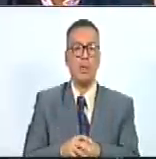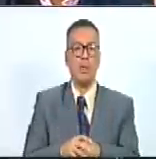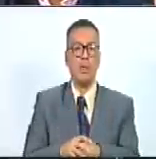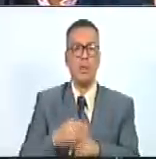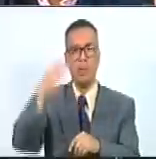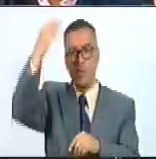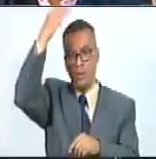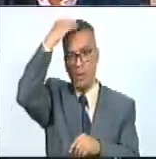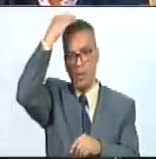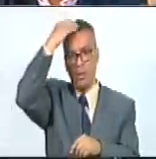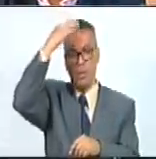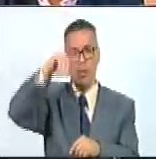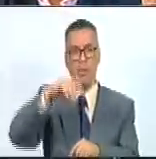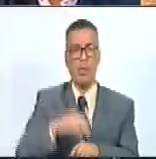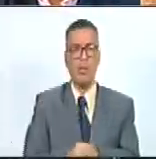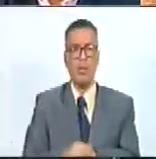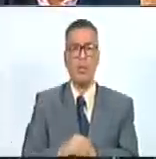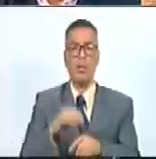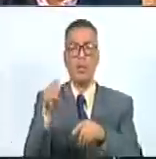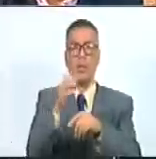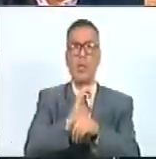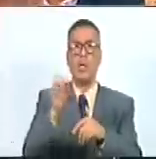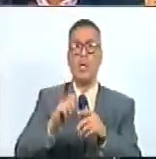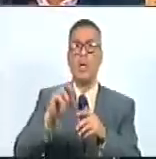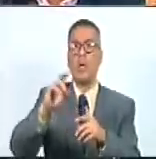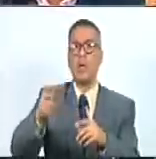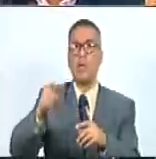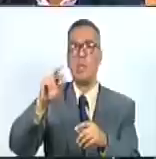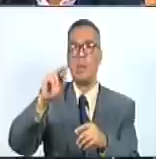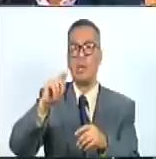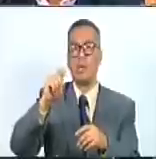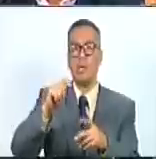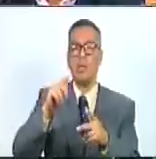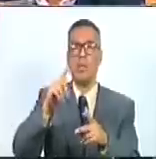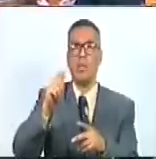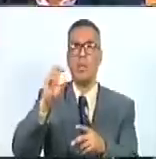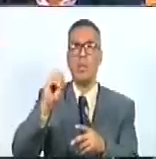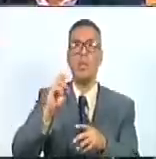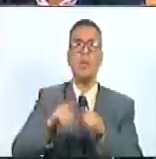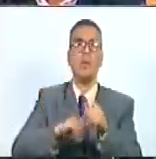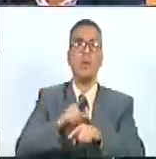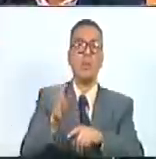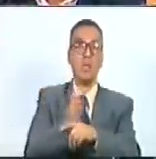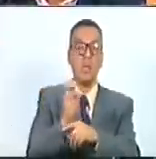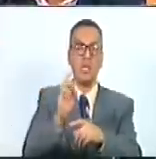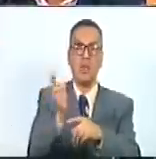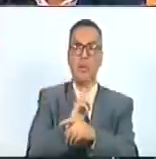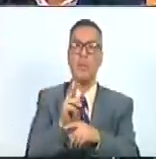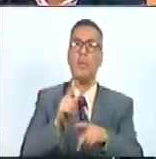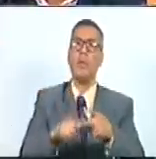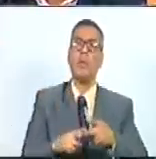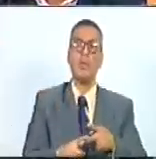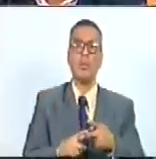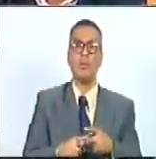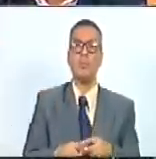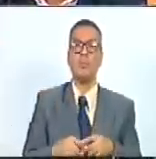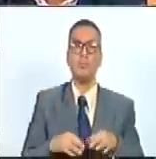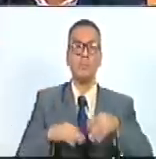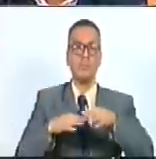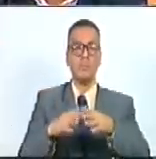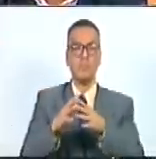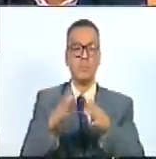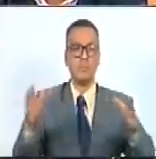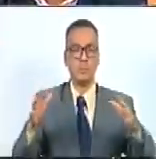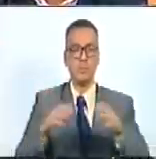reino de Quito la provincia el virreinato de Quito que después se integró inmediatamente a la